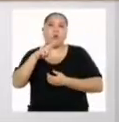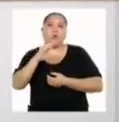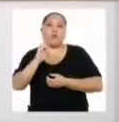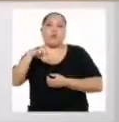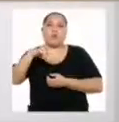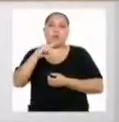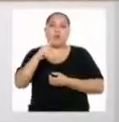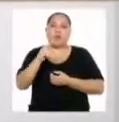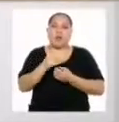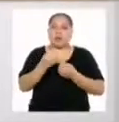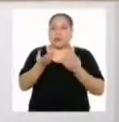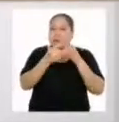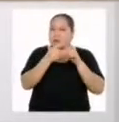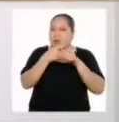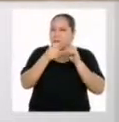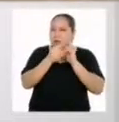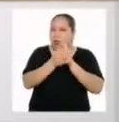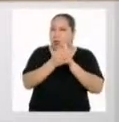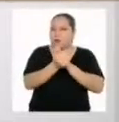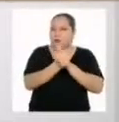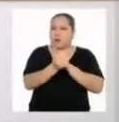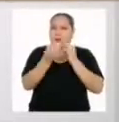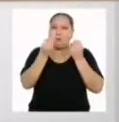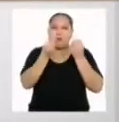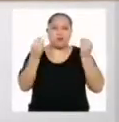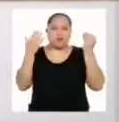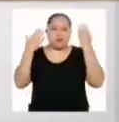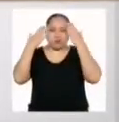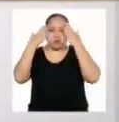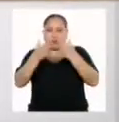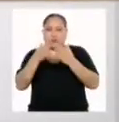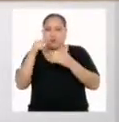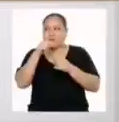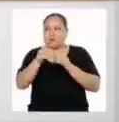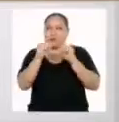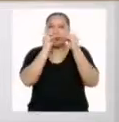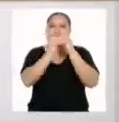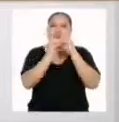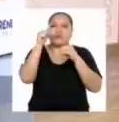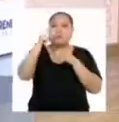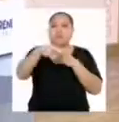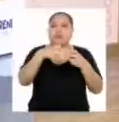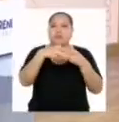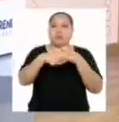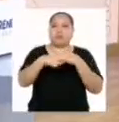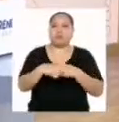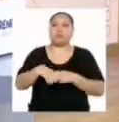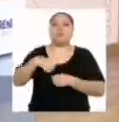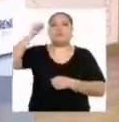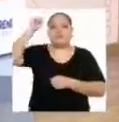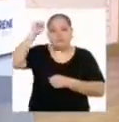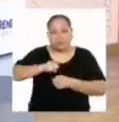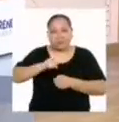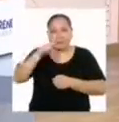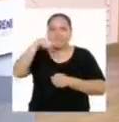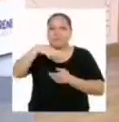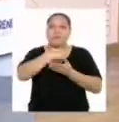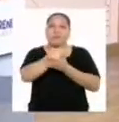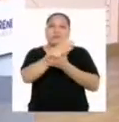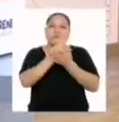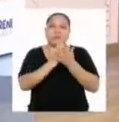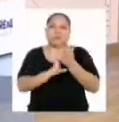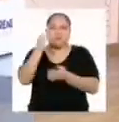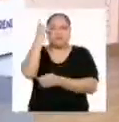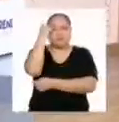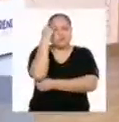estrategias, habilidades, y mucha concentración para poder resolver la situación. Claro, la fase de